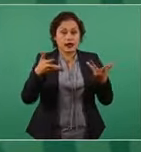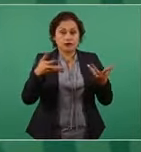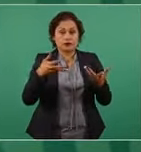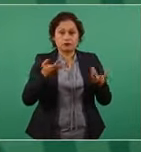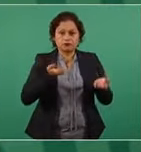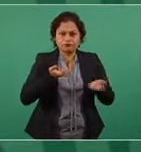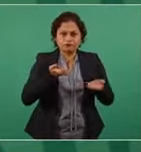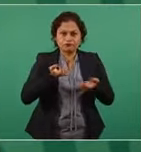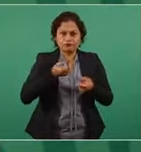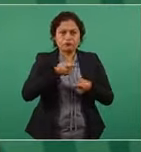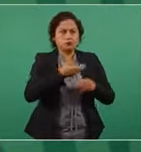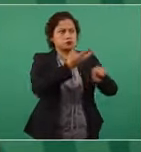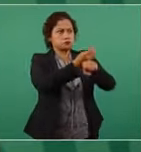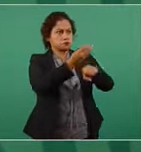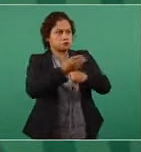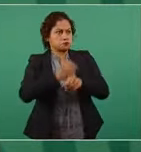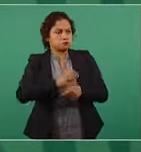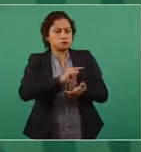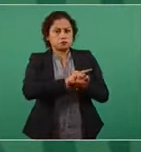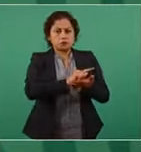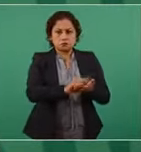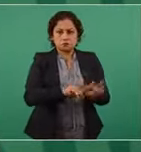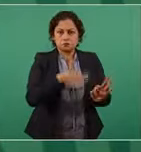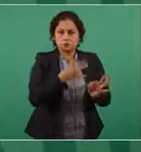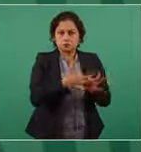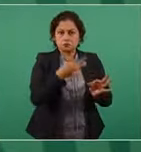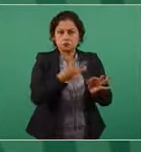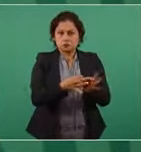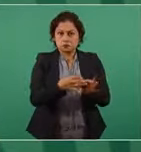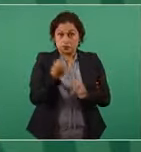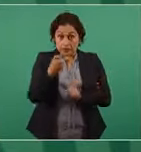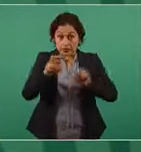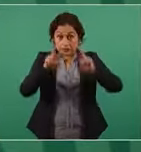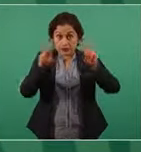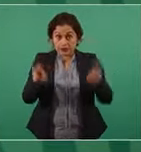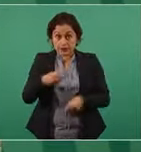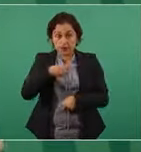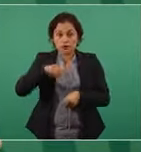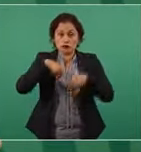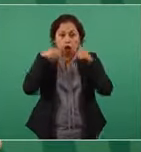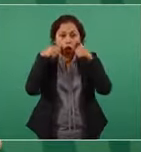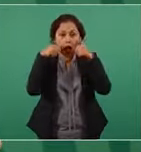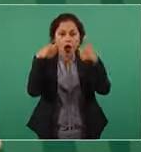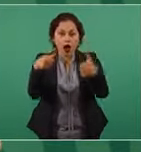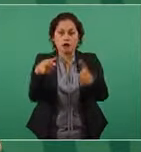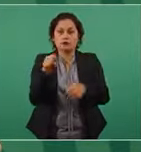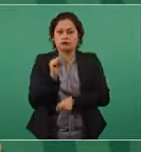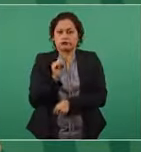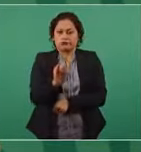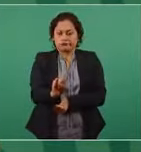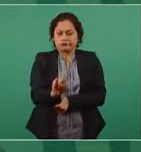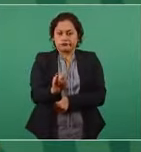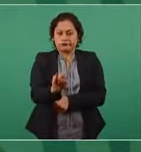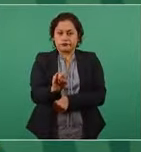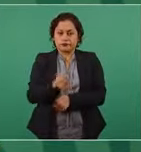está dando un seguimiento especial, inclusive